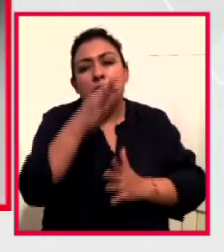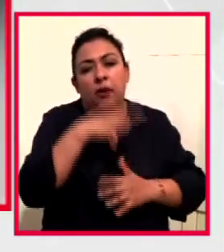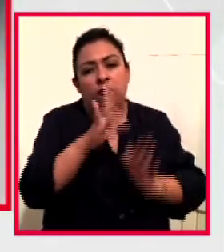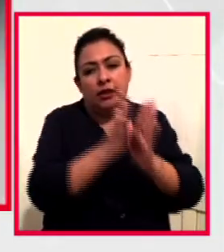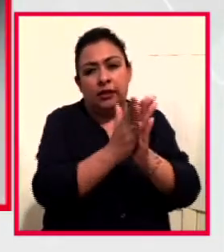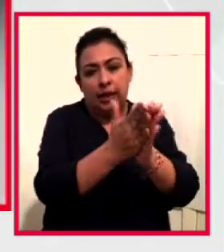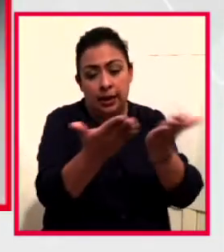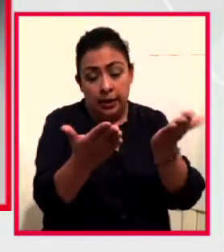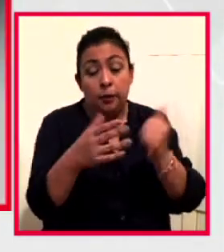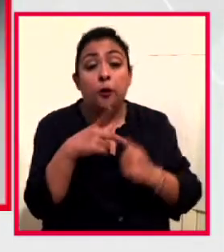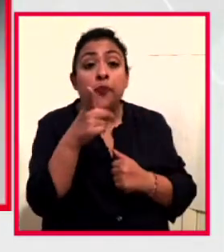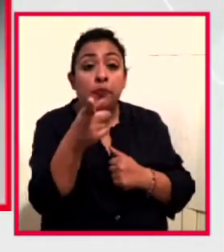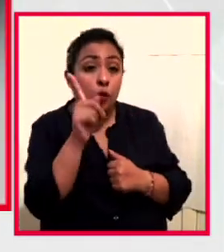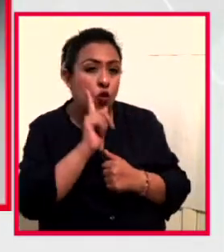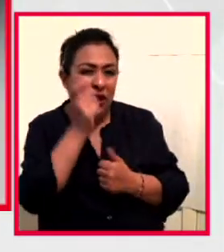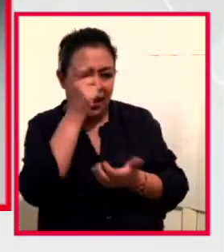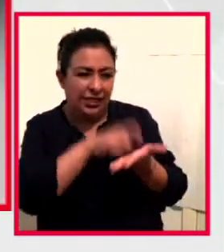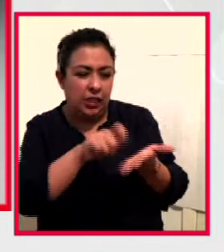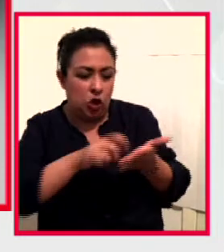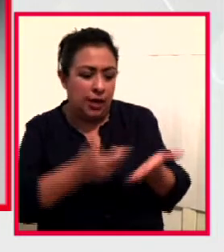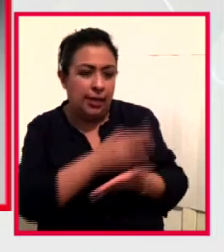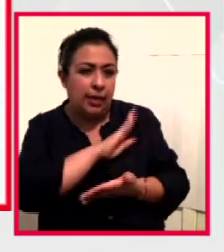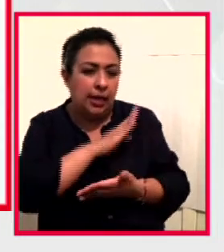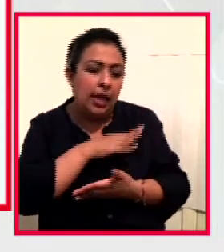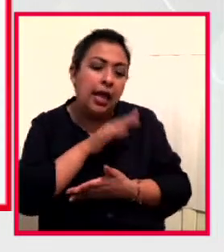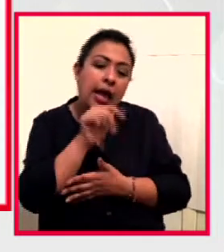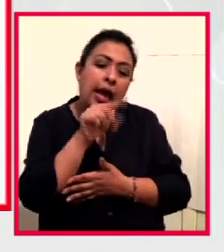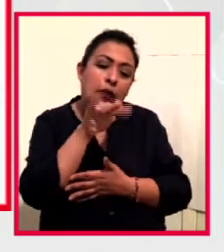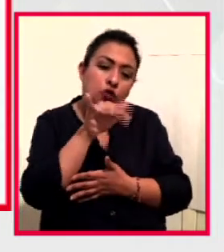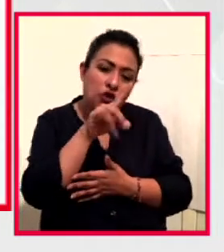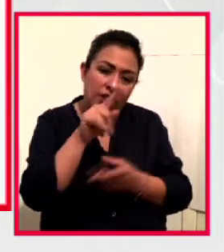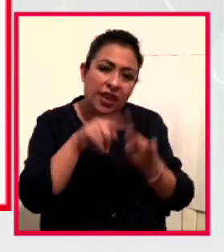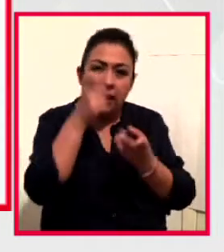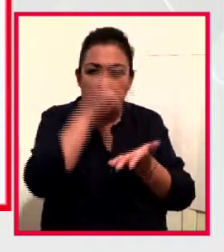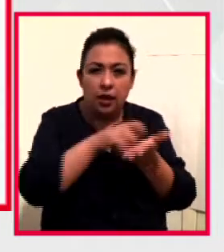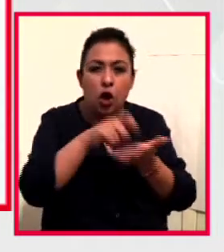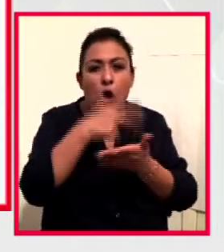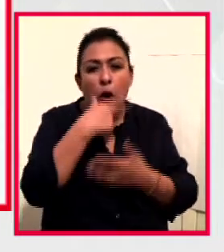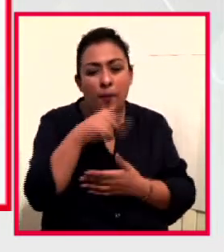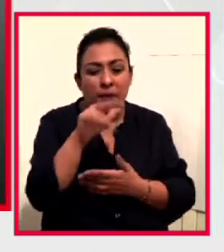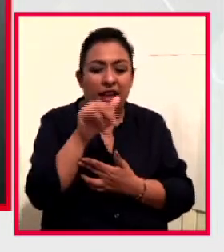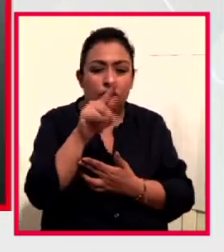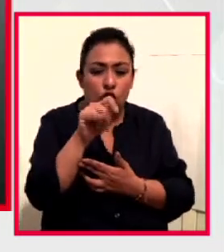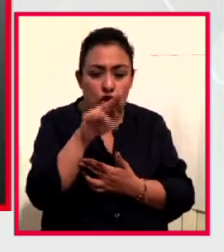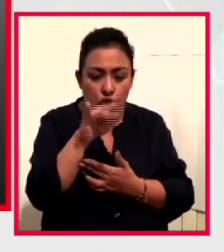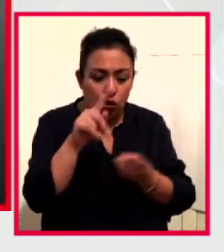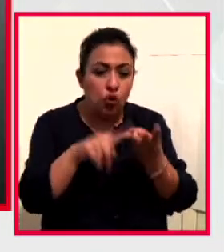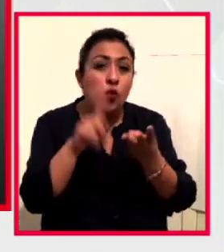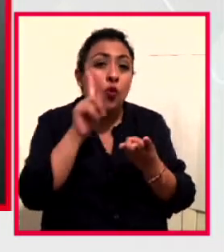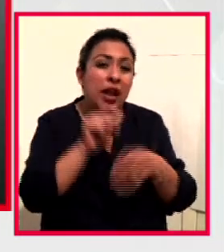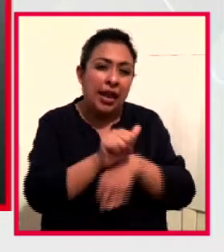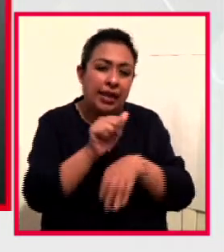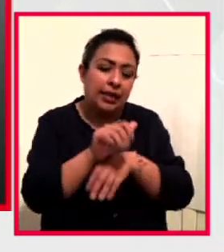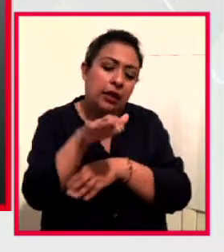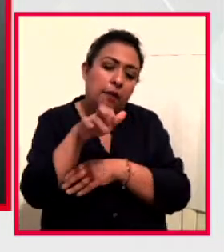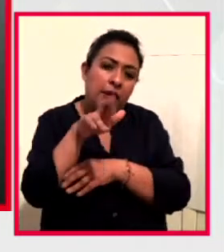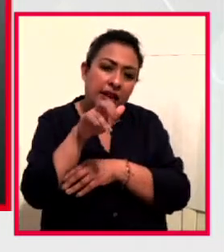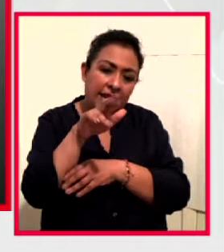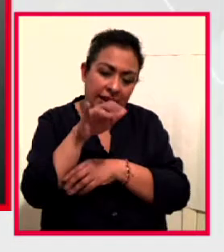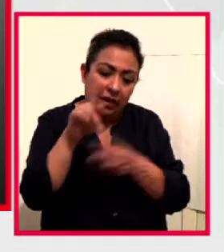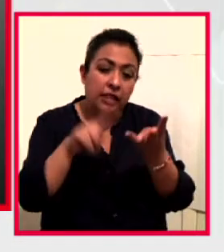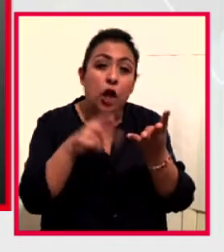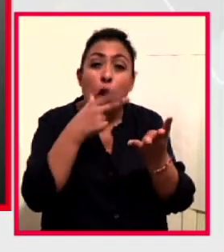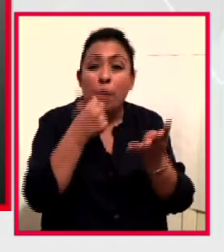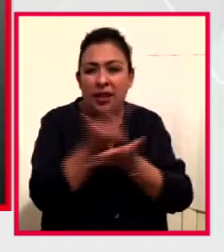La escritora española Almudena Grandes, el escritor mexicano Antonio Ortuño, la argentina Mariana Enríquez y el ilustrador